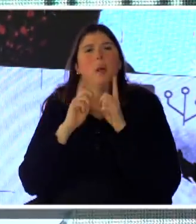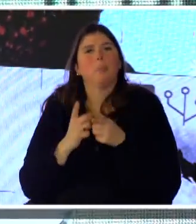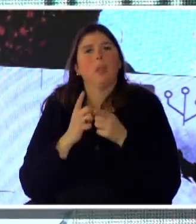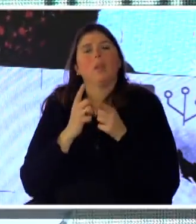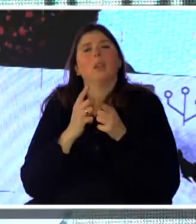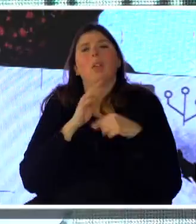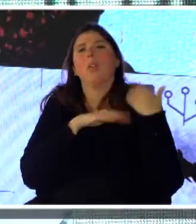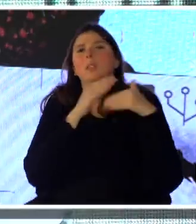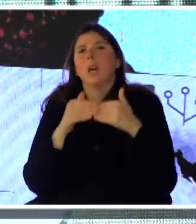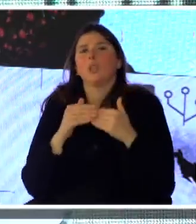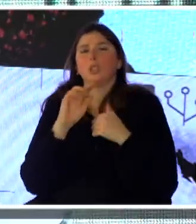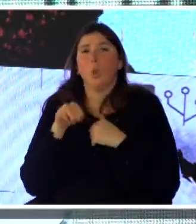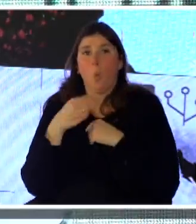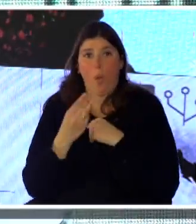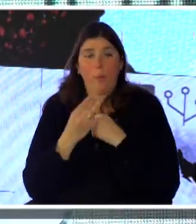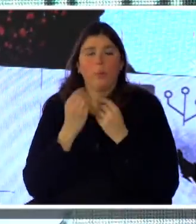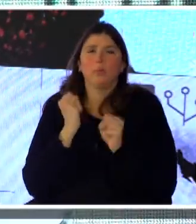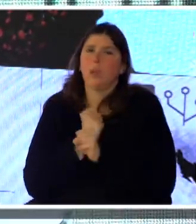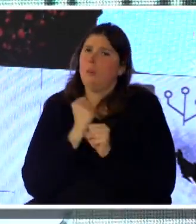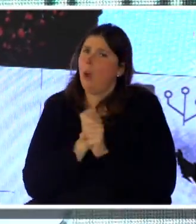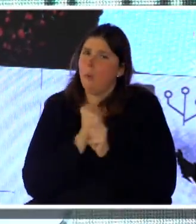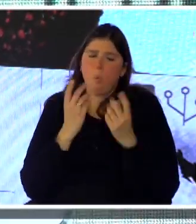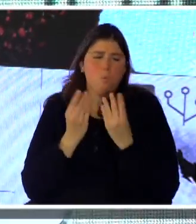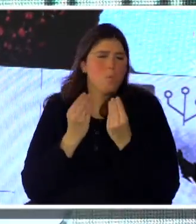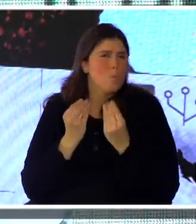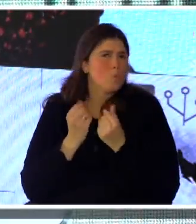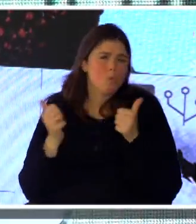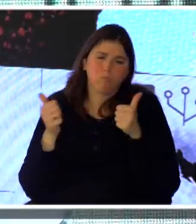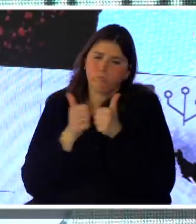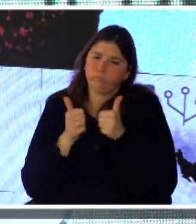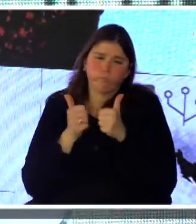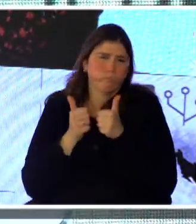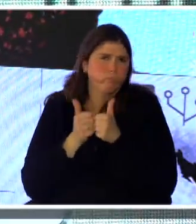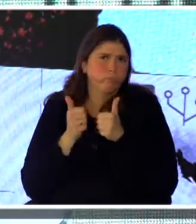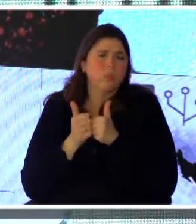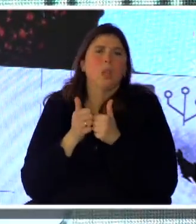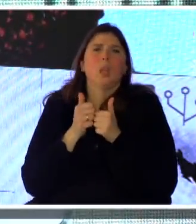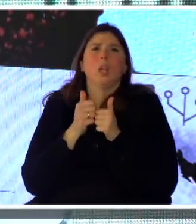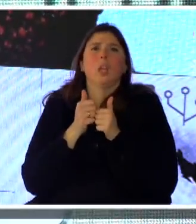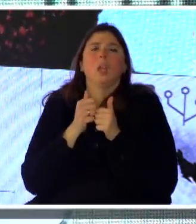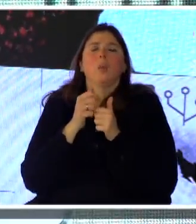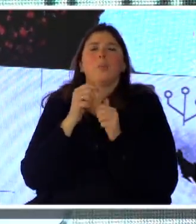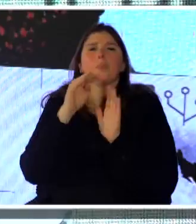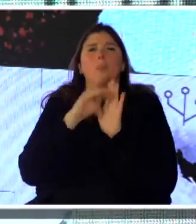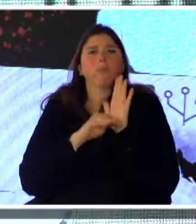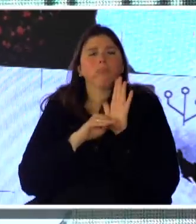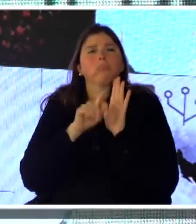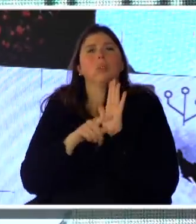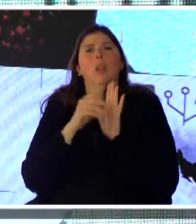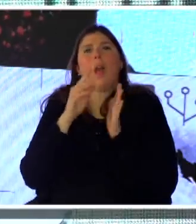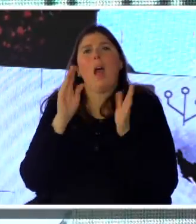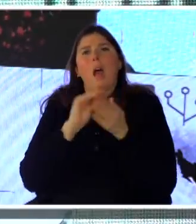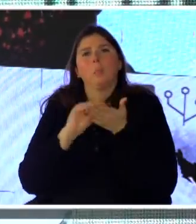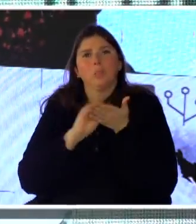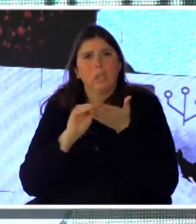trabajamos mucho y codo a codo, digamos, con lo que es infraestructura, base de datos, administración de sistemas,